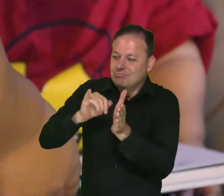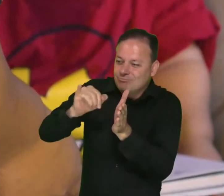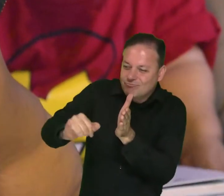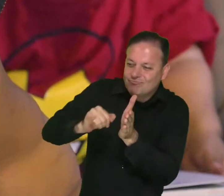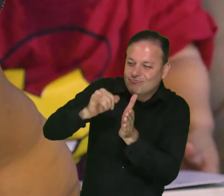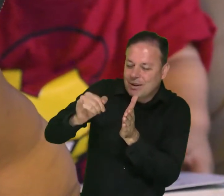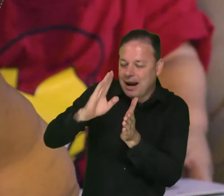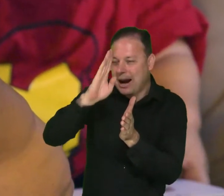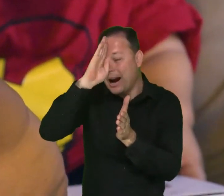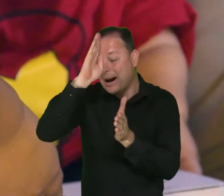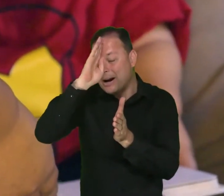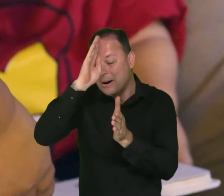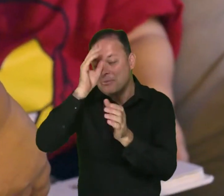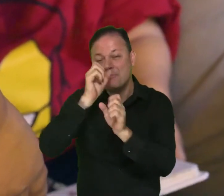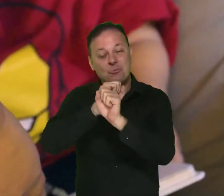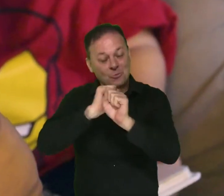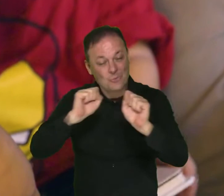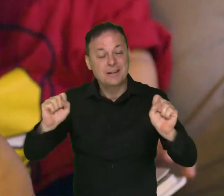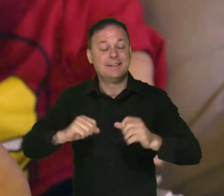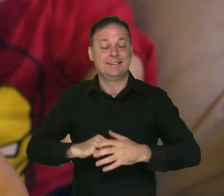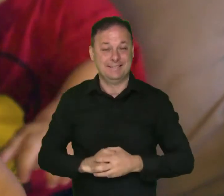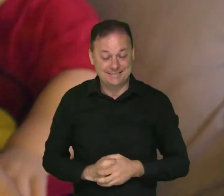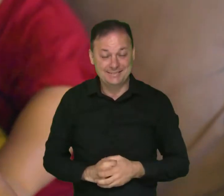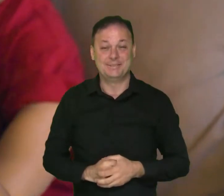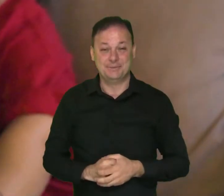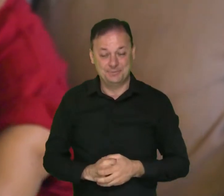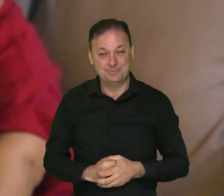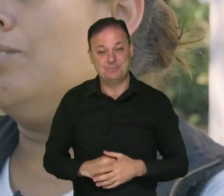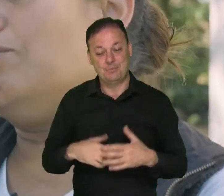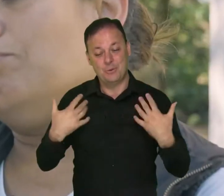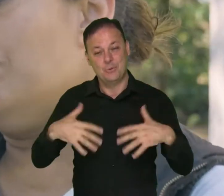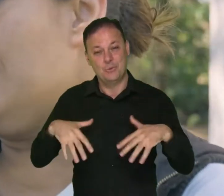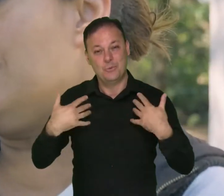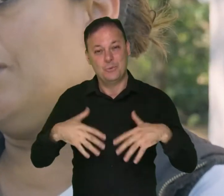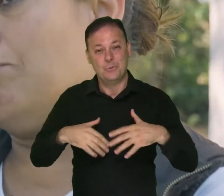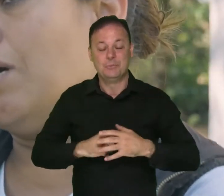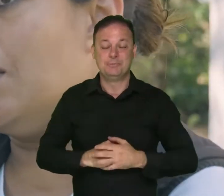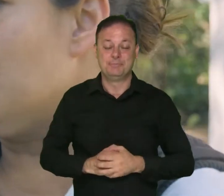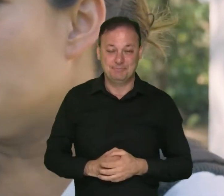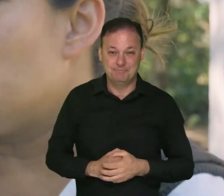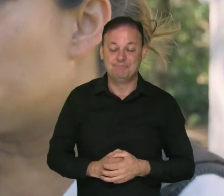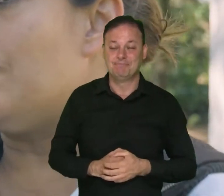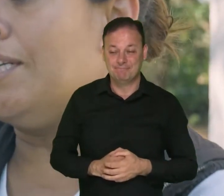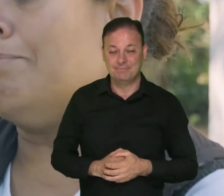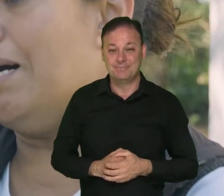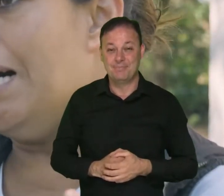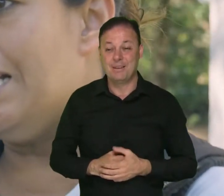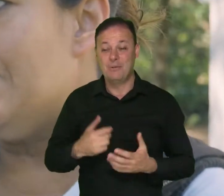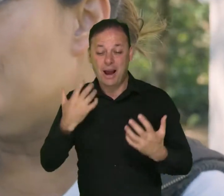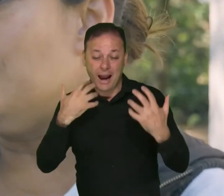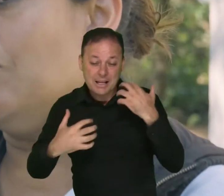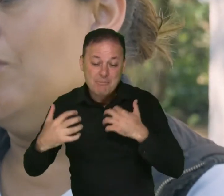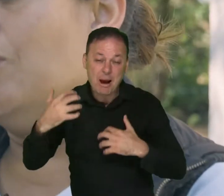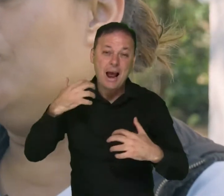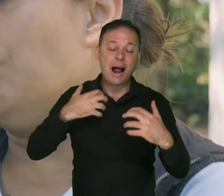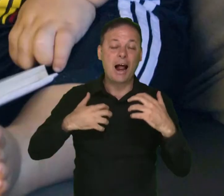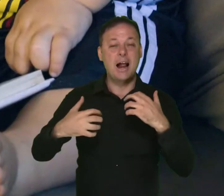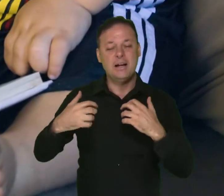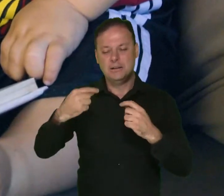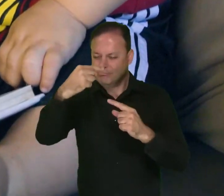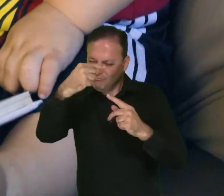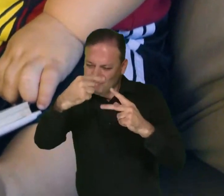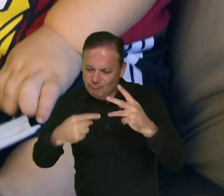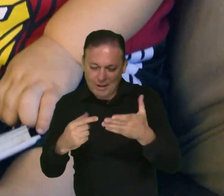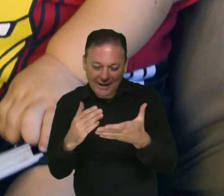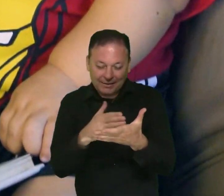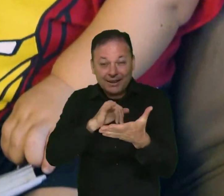no tienen la posibilidad tampoco de trabajar ni de contarnos con un libro de cuentos, con los animales o todas